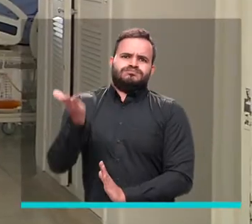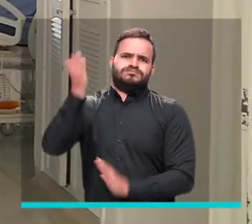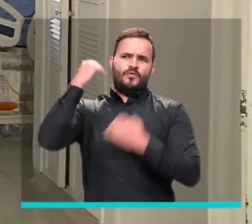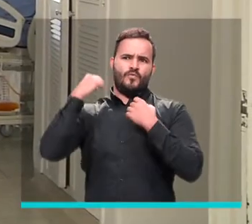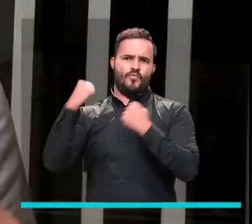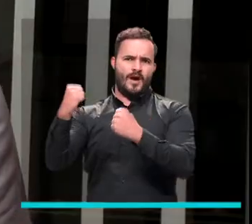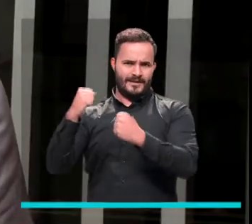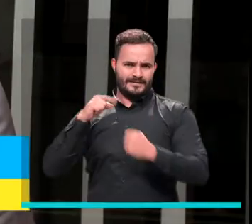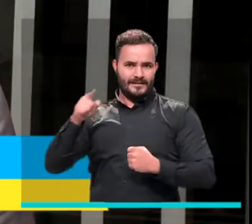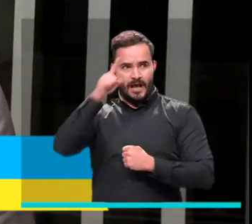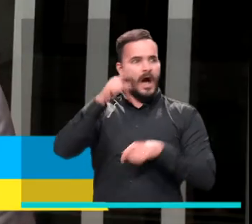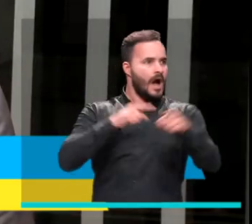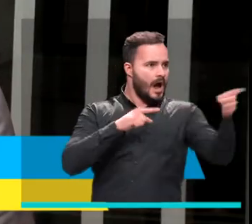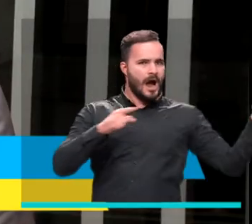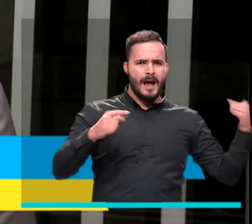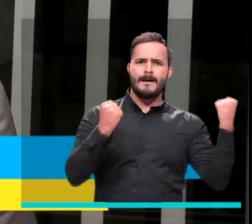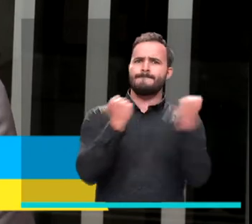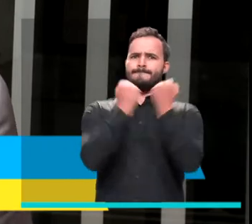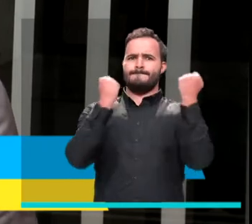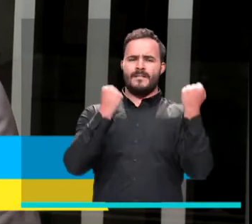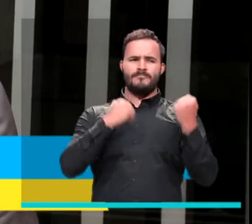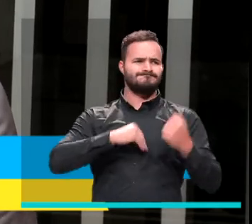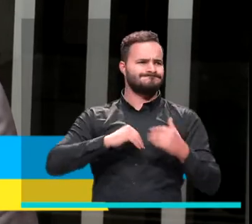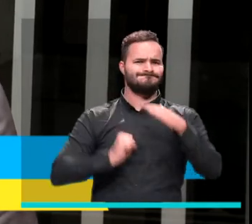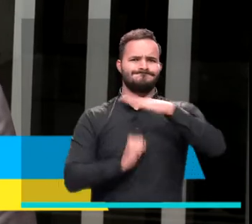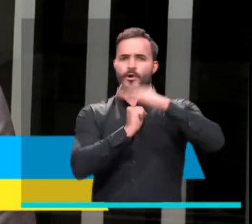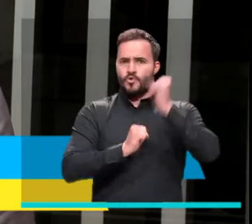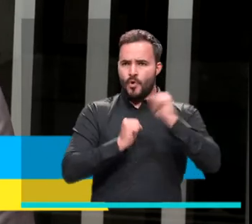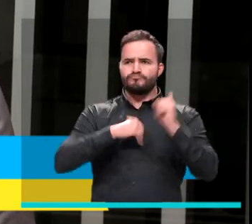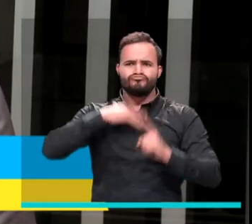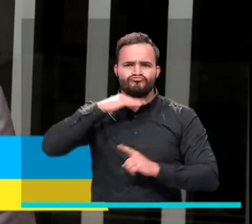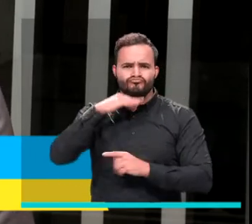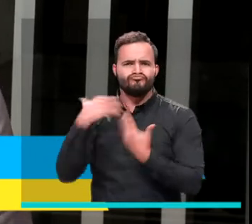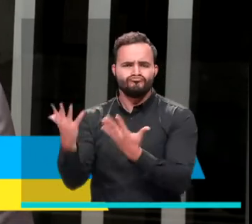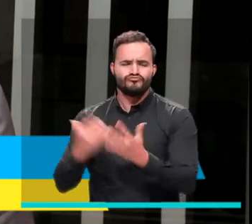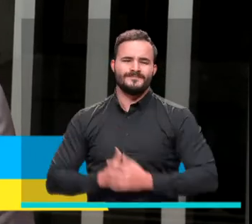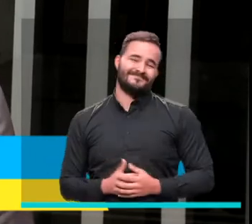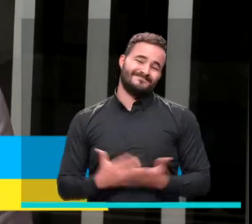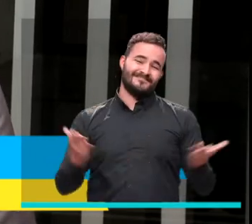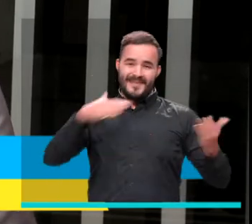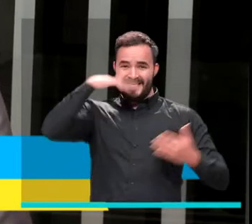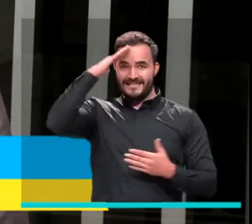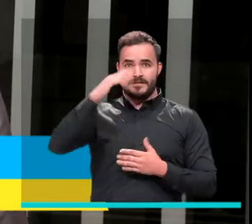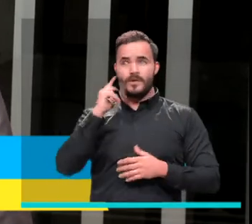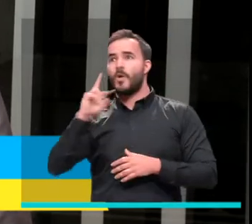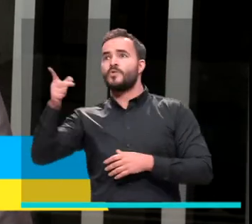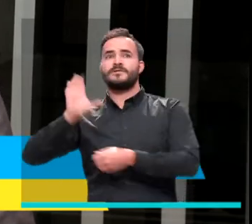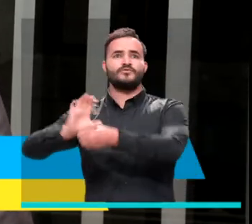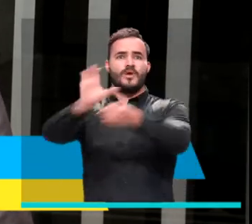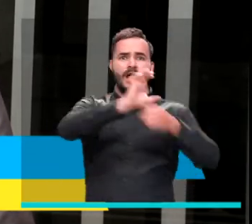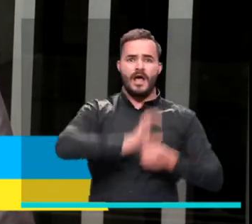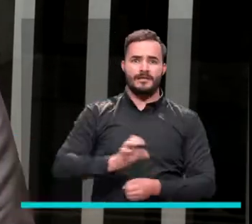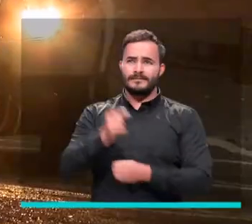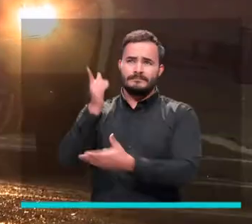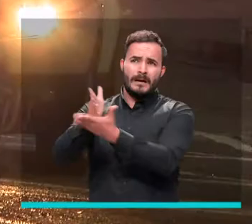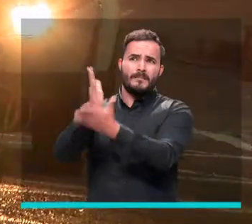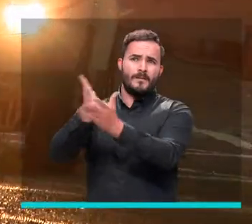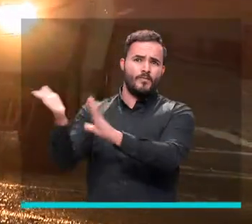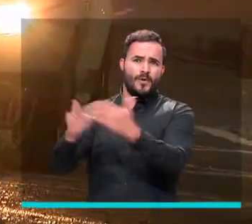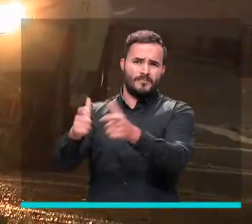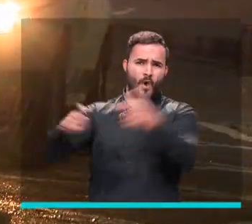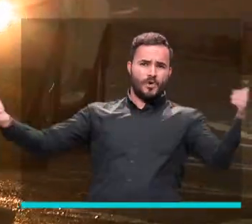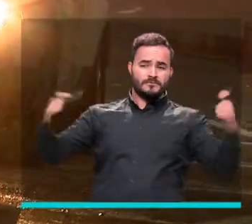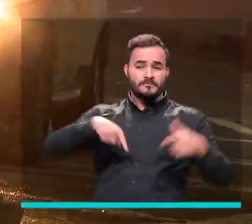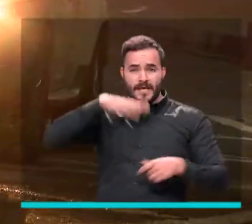hospitalaria. Eso ha permitido que Medellín sea de las ciudades capitales con las más bajas cifras de mortalidad y letalidad. Aunque